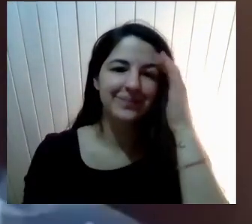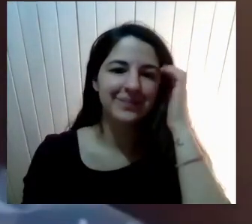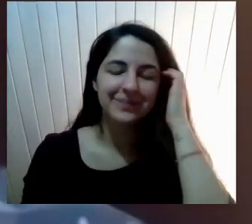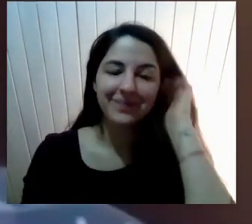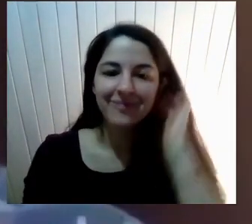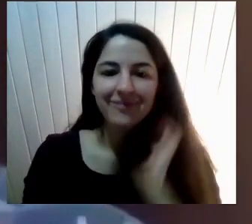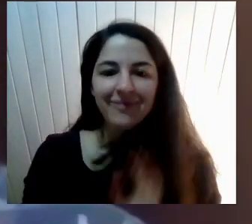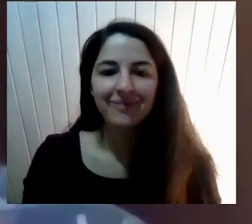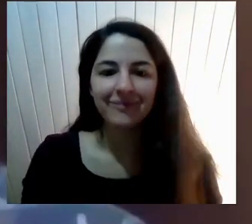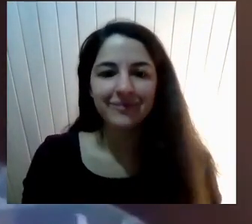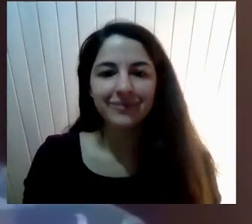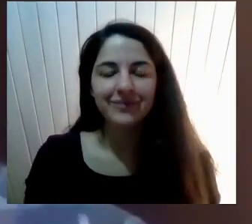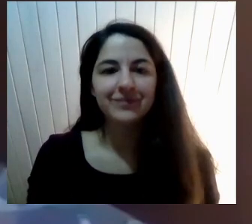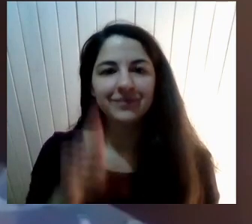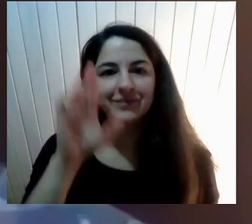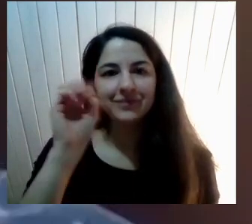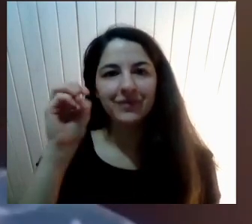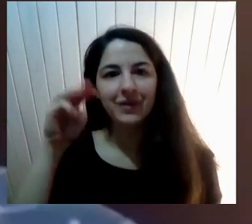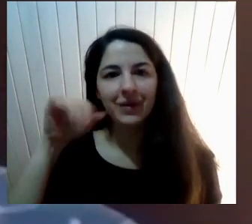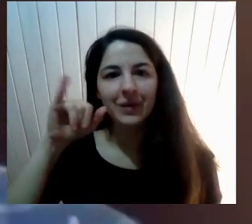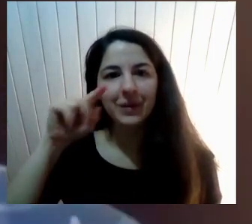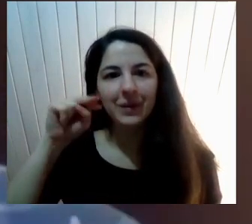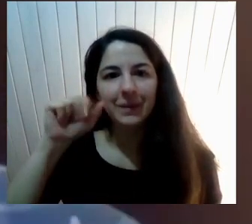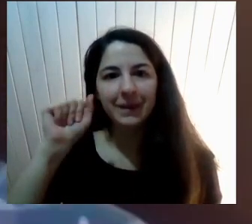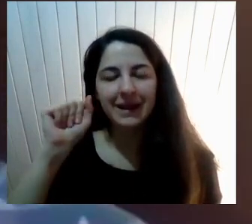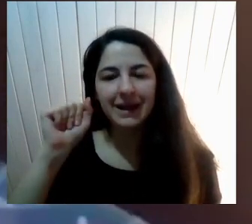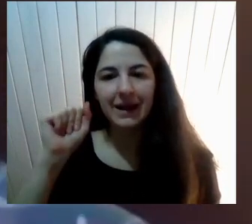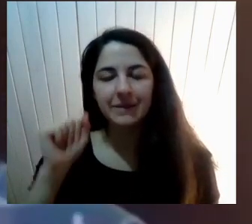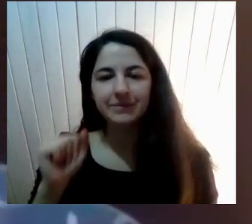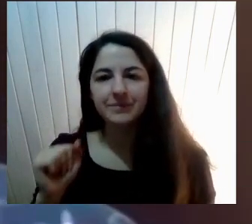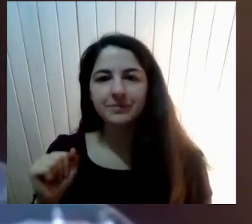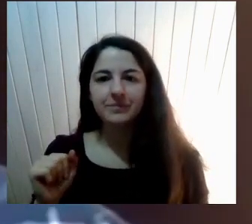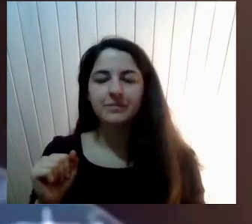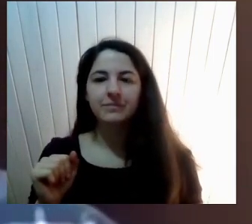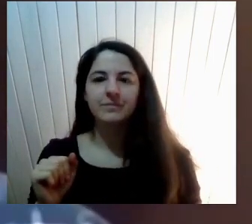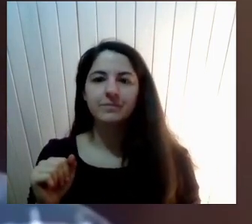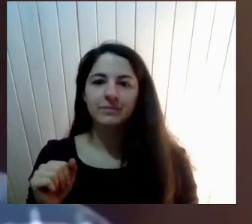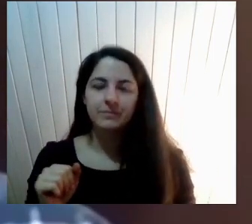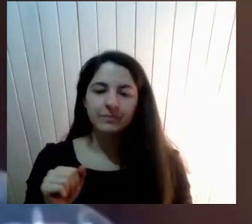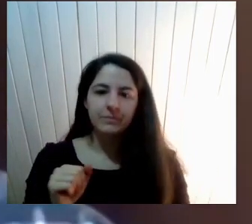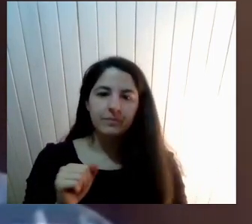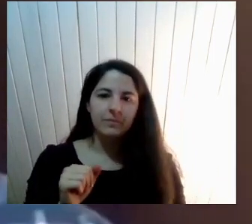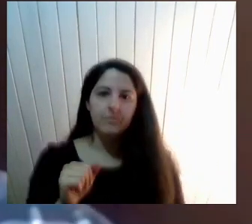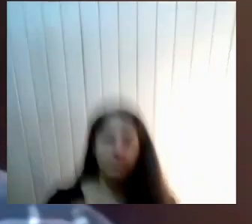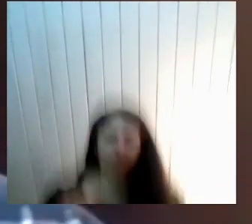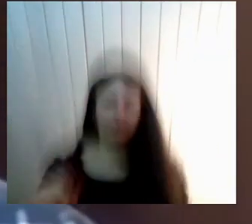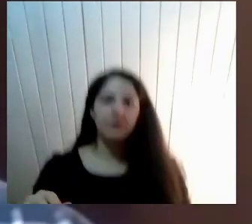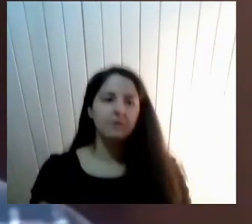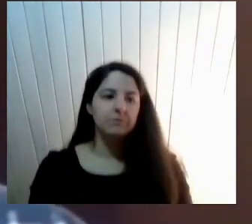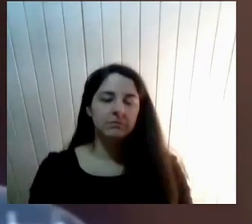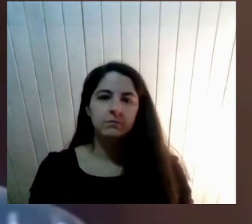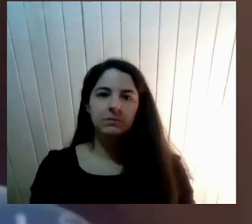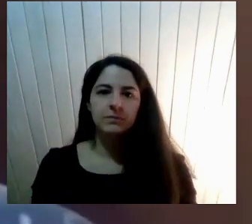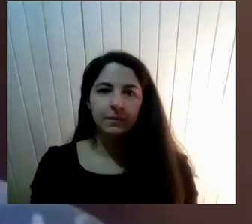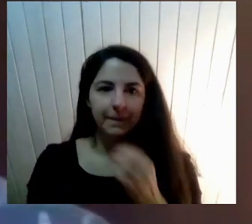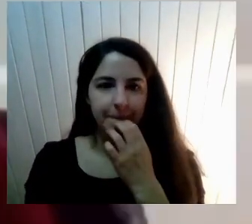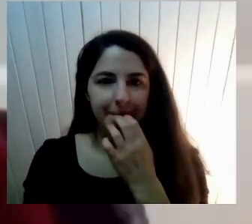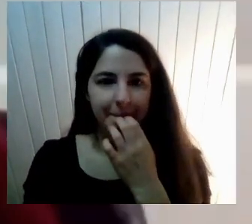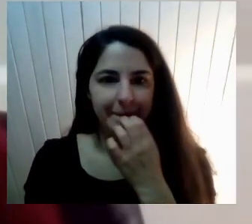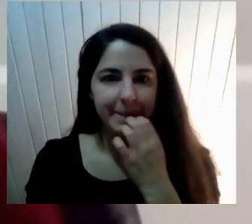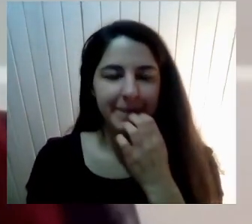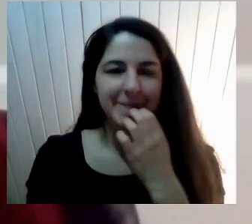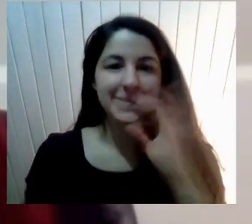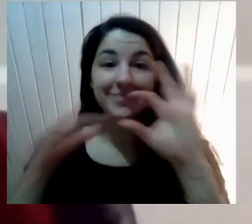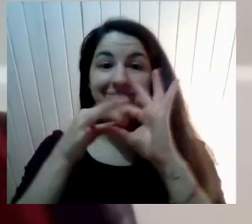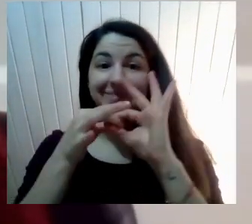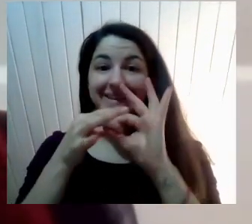Romina Alcanzamos A hacer una pregunta Y Bárbara No sé si está por ahí Me manda un mensajito En el chat Nomás Para incorporar La pregunta Romina Gracias Hola a